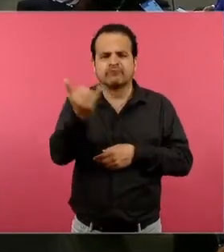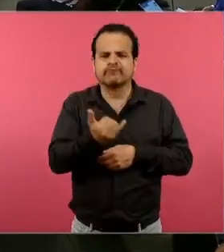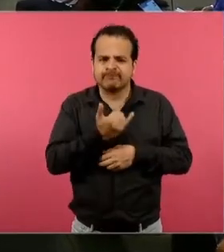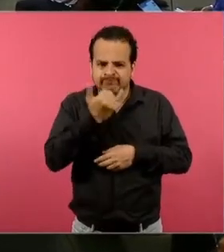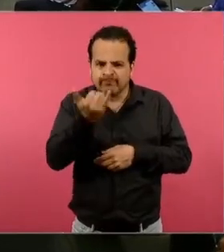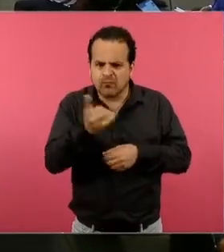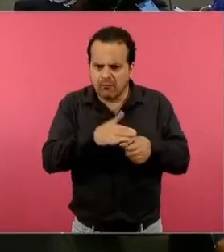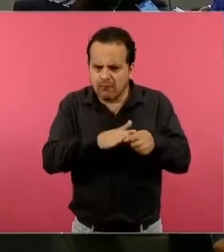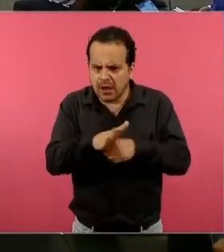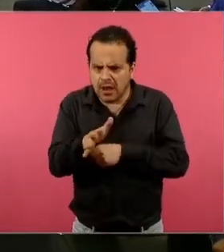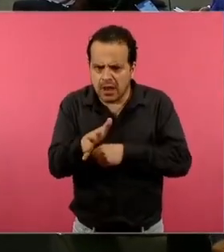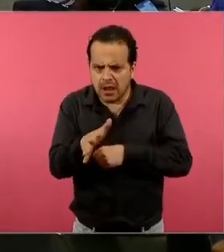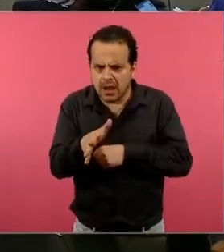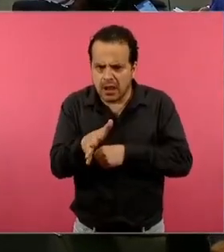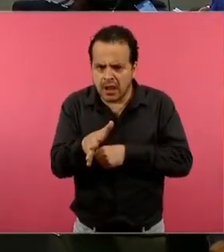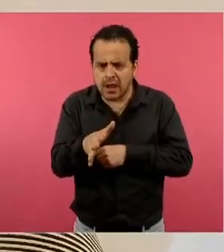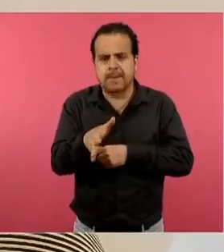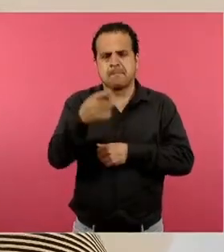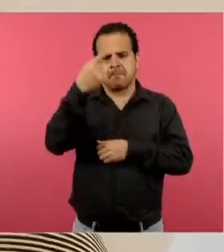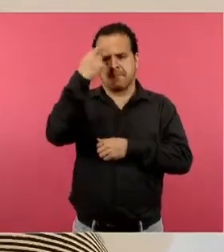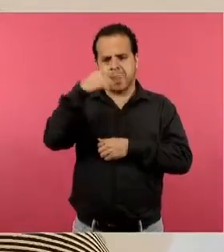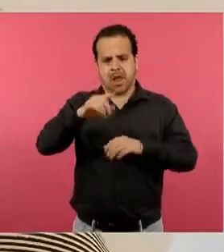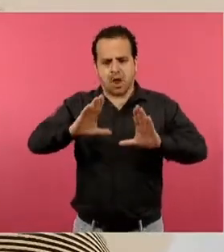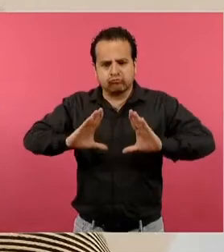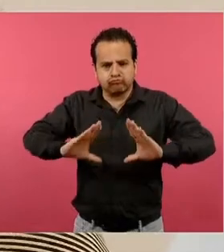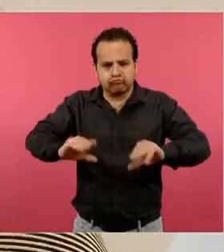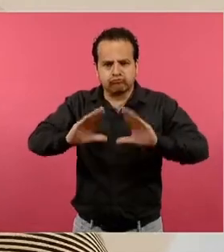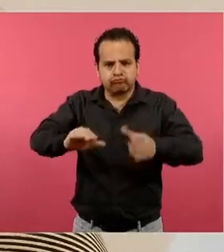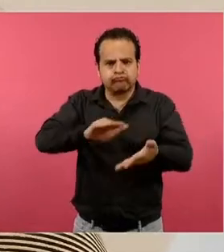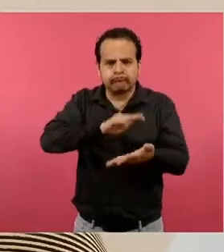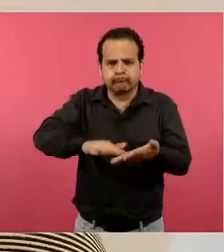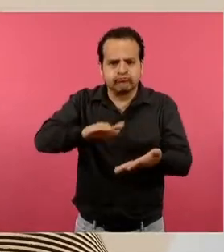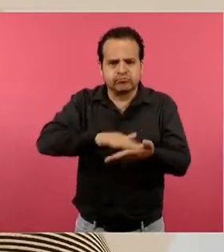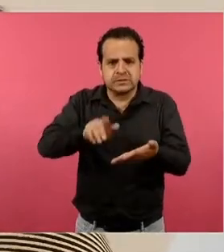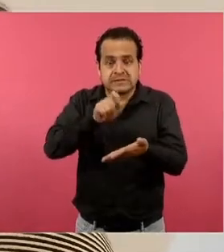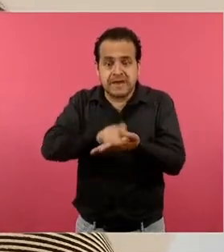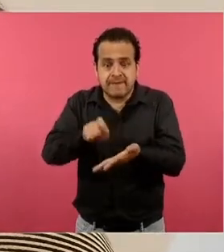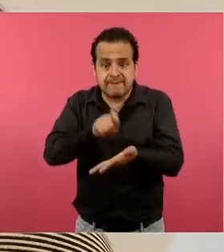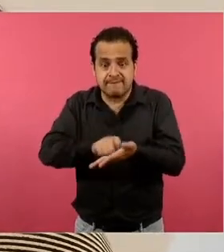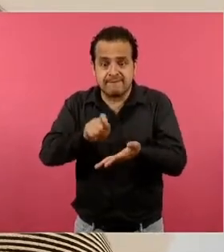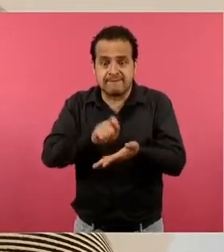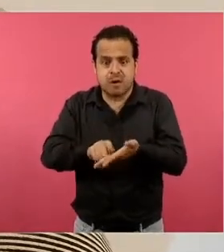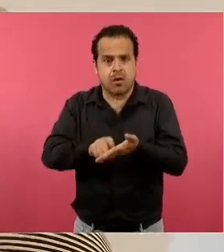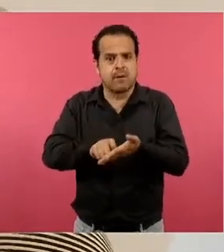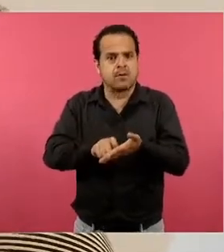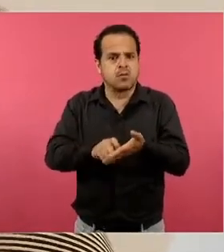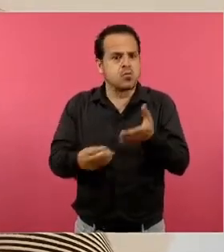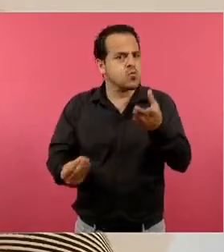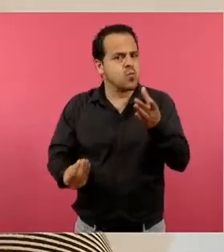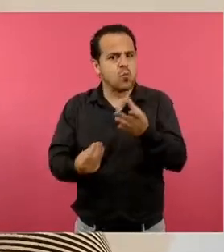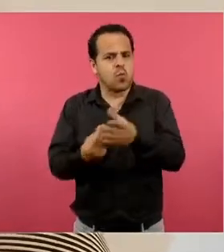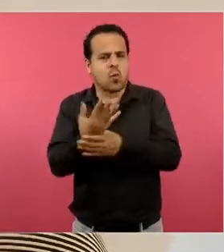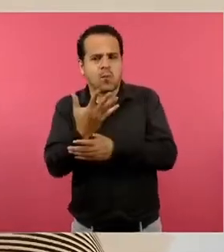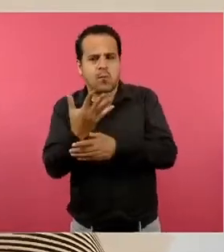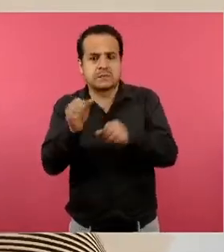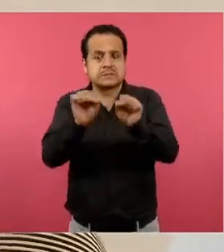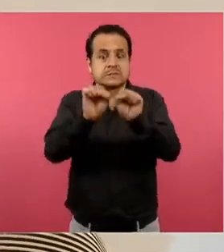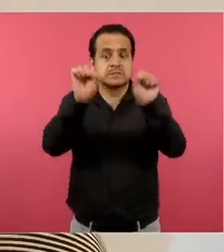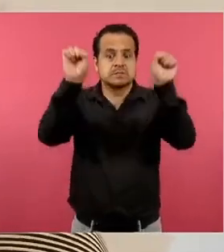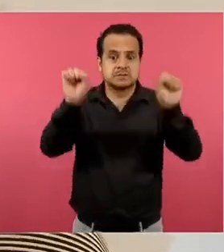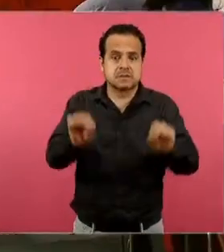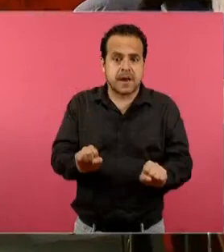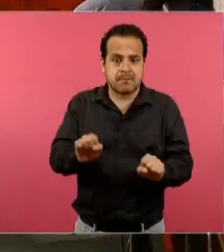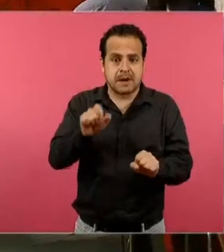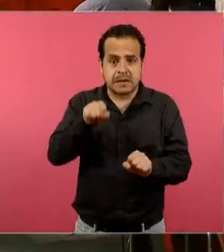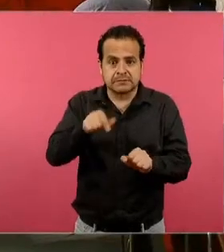es el referido a la alfabetización, en donde entonces pareciera que si nosotros o los niños y niñas aprenden a decodificar las